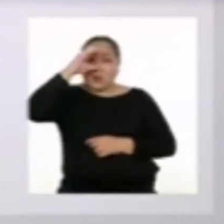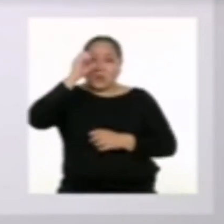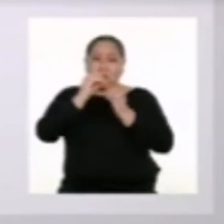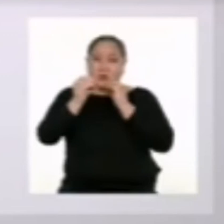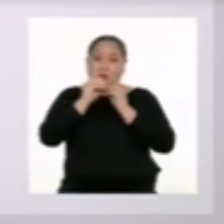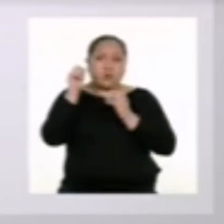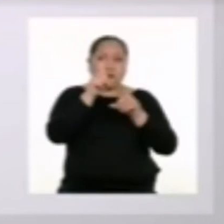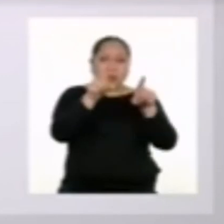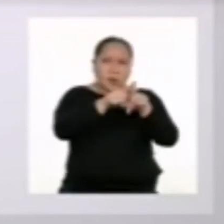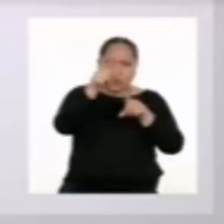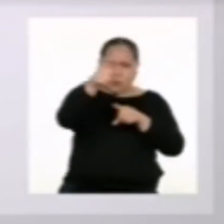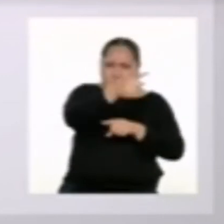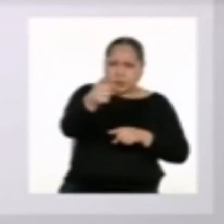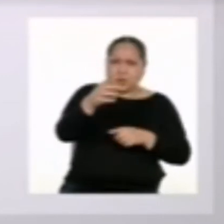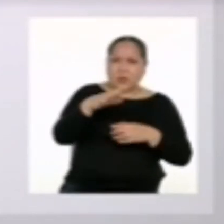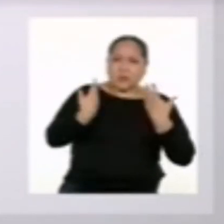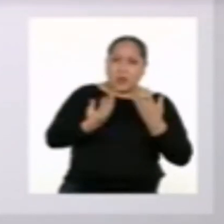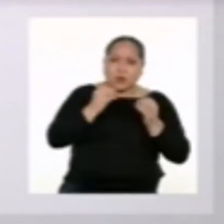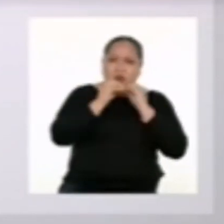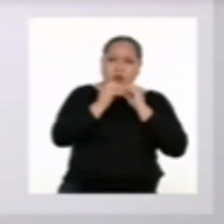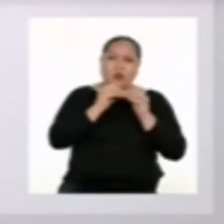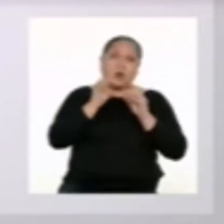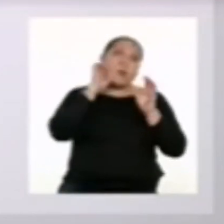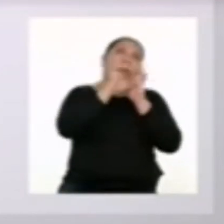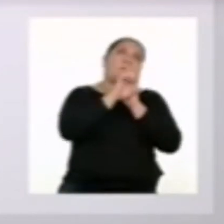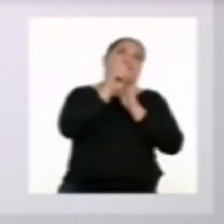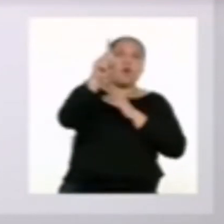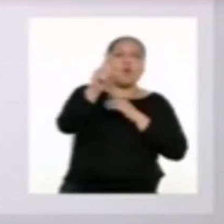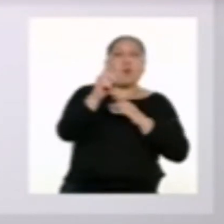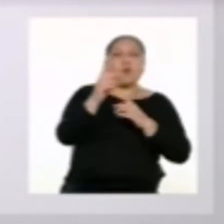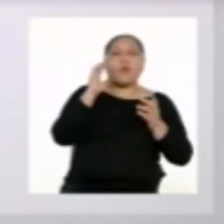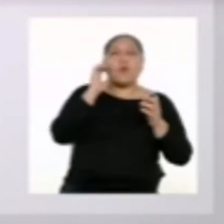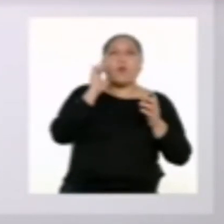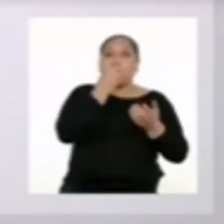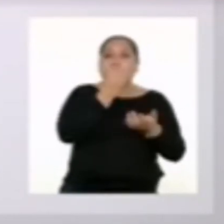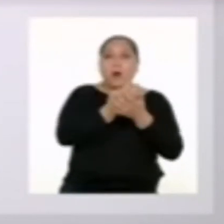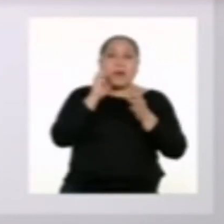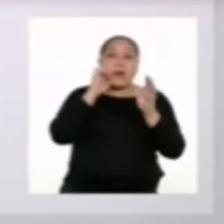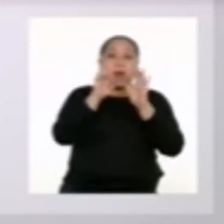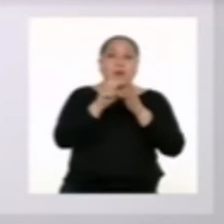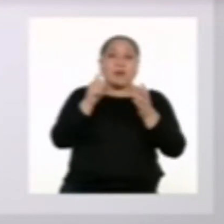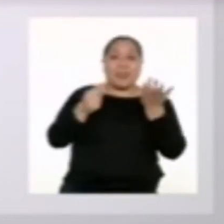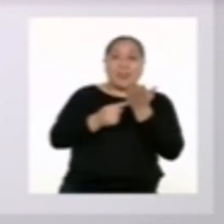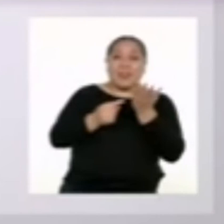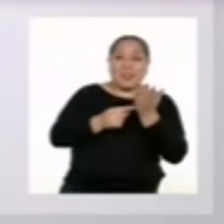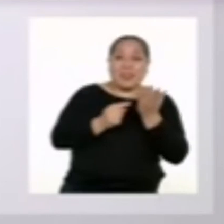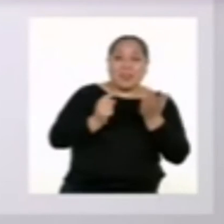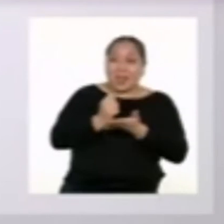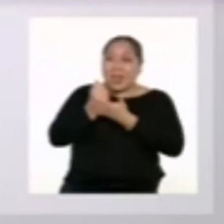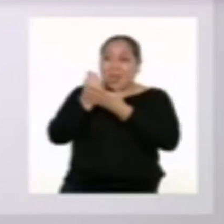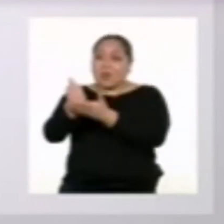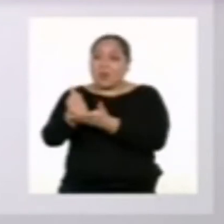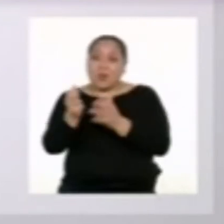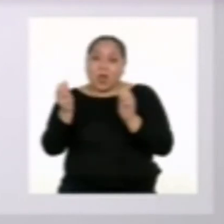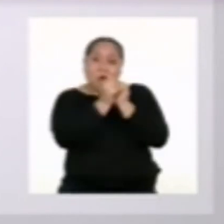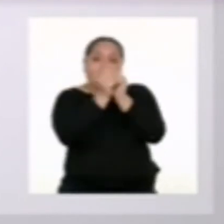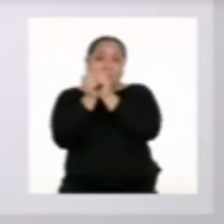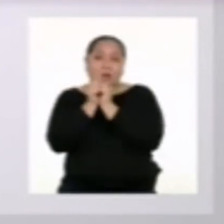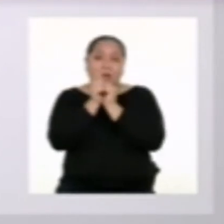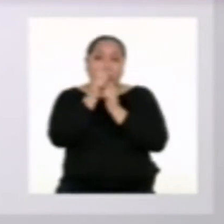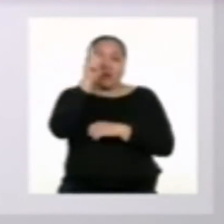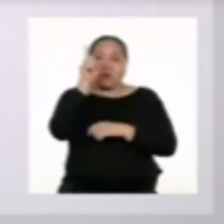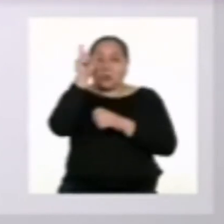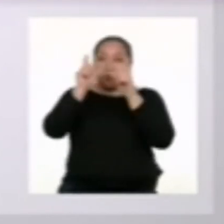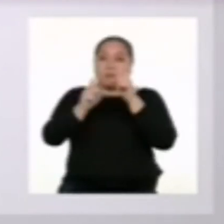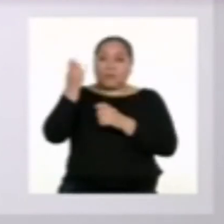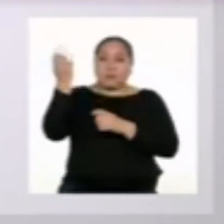hacerlo es a través de la tecnología. Ese puente es mejor cruzarlo. Acompañadas y acompañados por